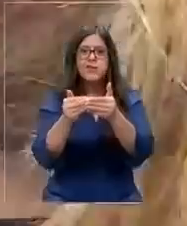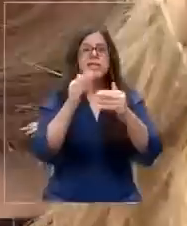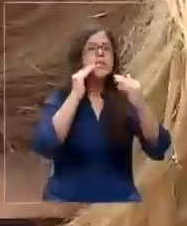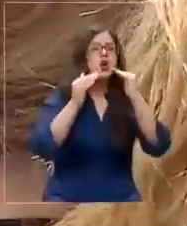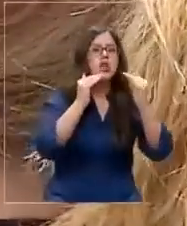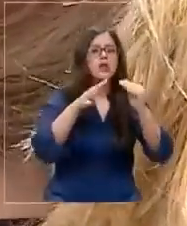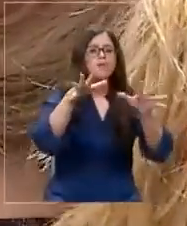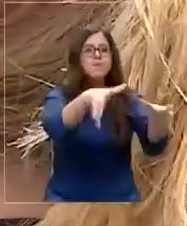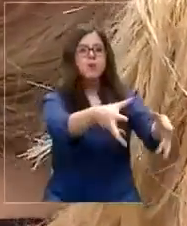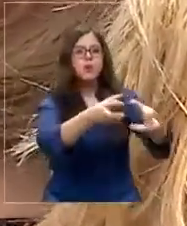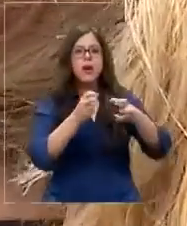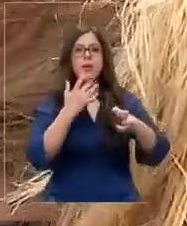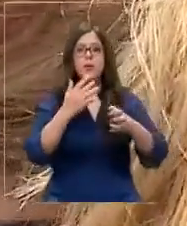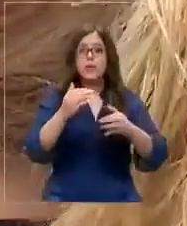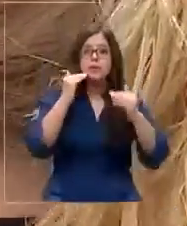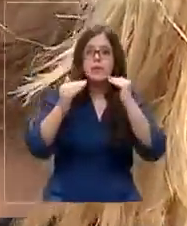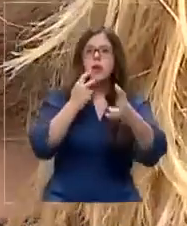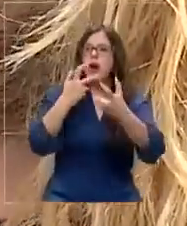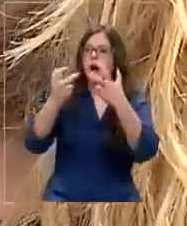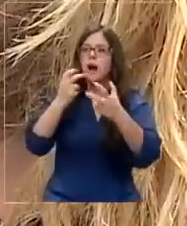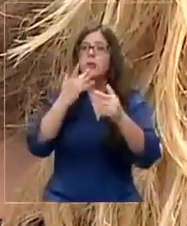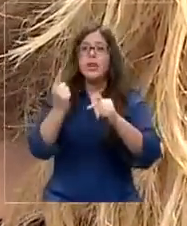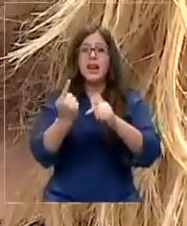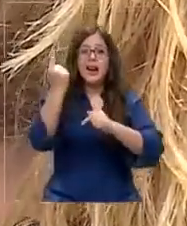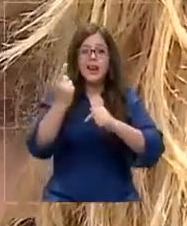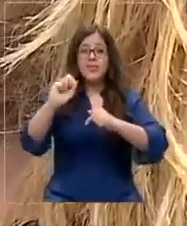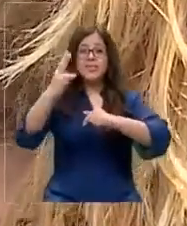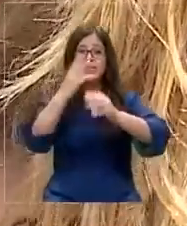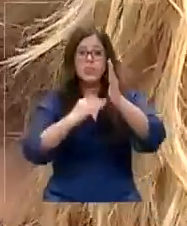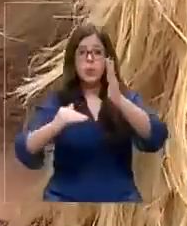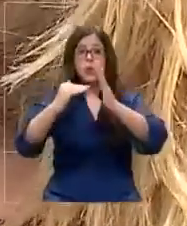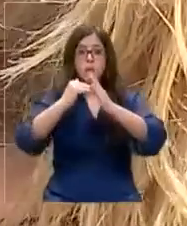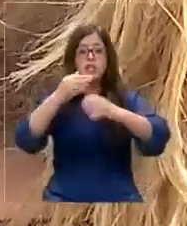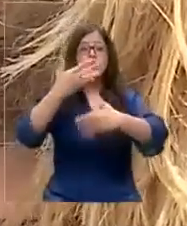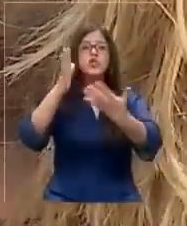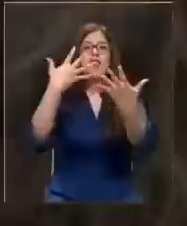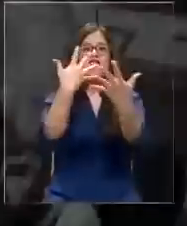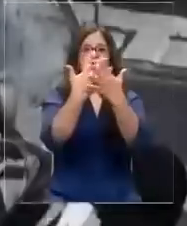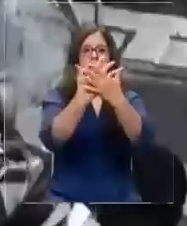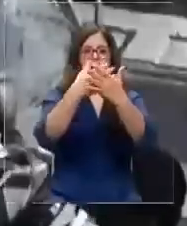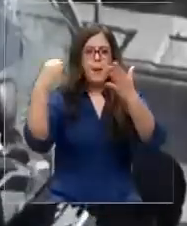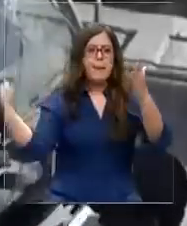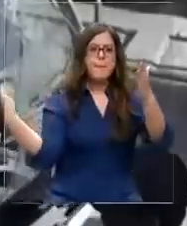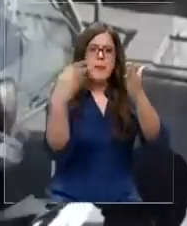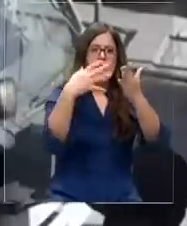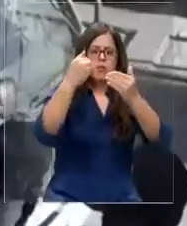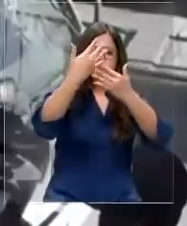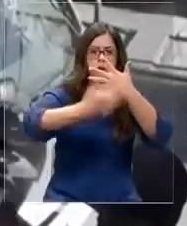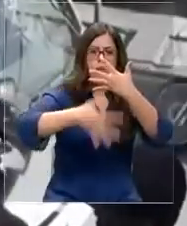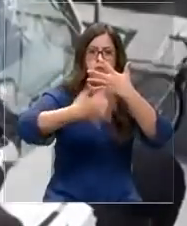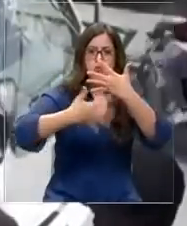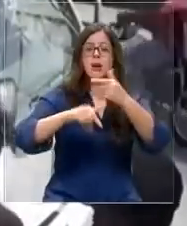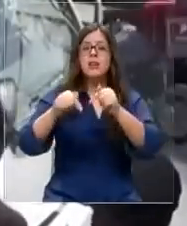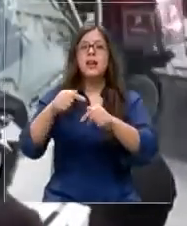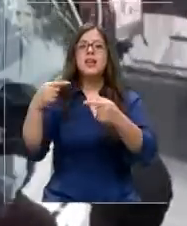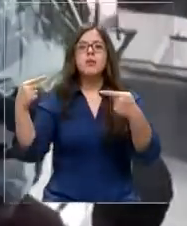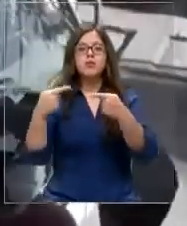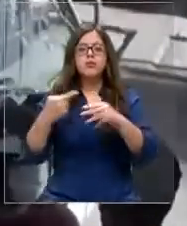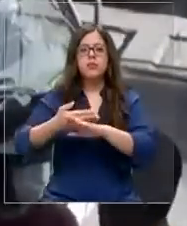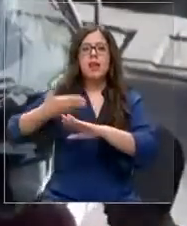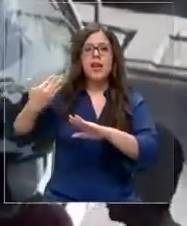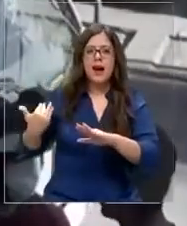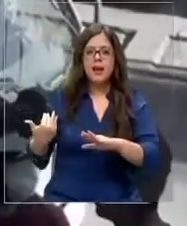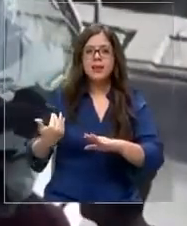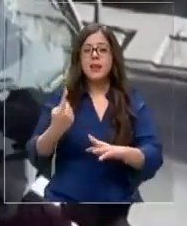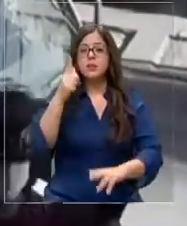empezaron a gritar porque quebraron los vidrios de los ventanales arriba. Me quebraron uno y los niños estaban ahí. El conflicto había comenzado minutos antes,